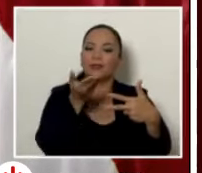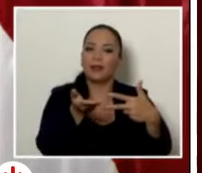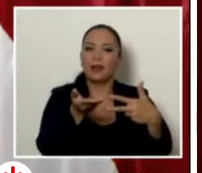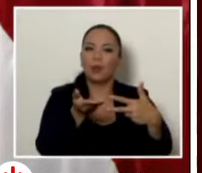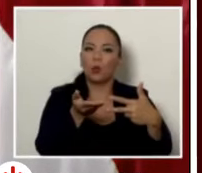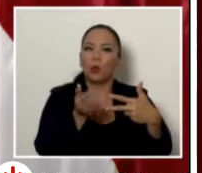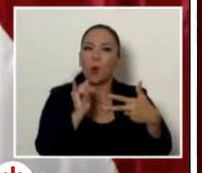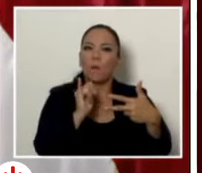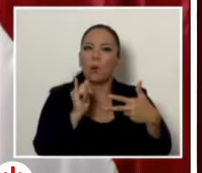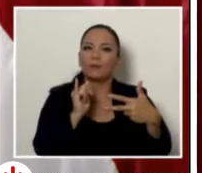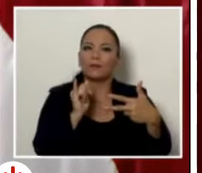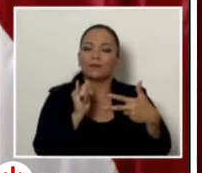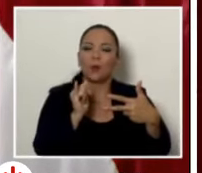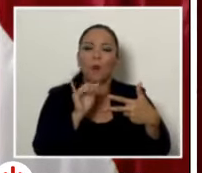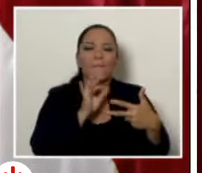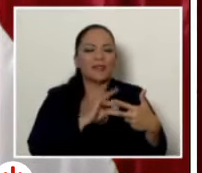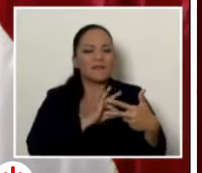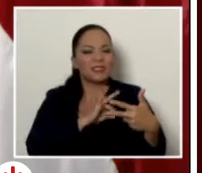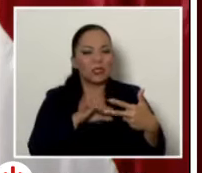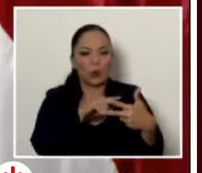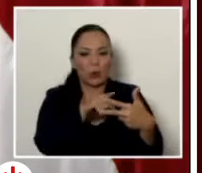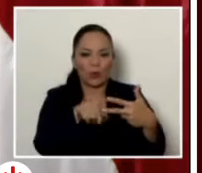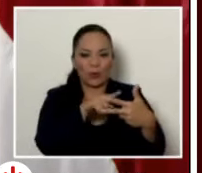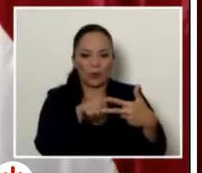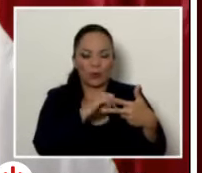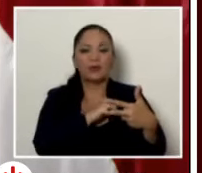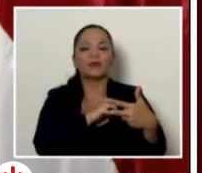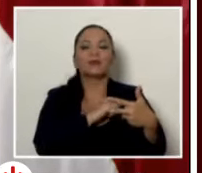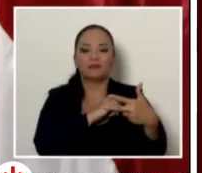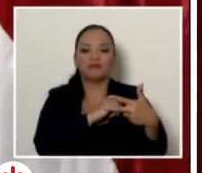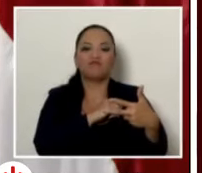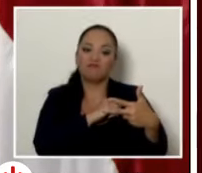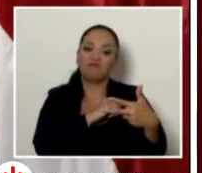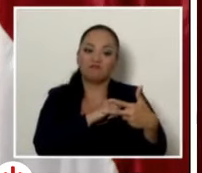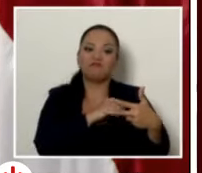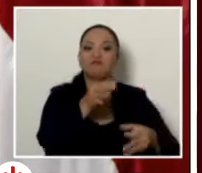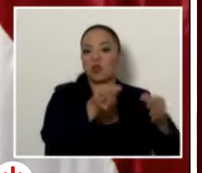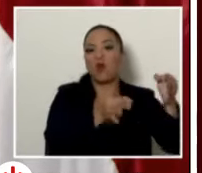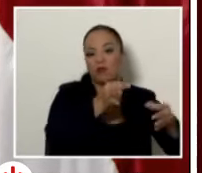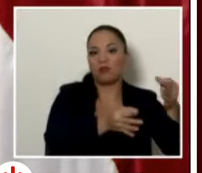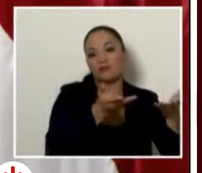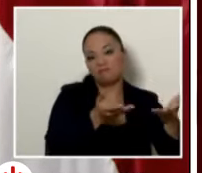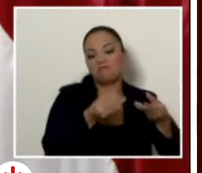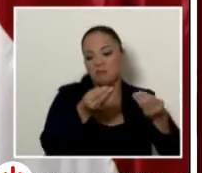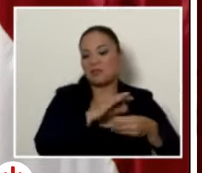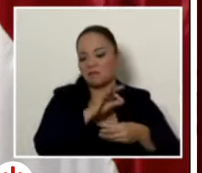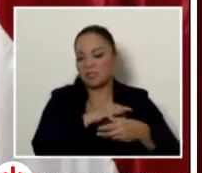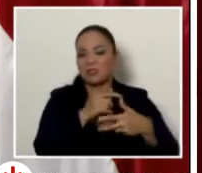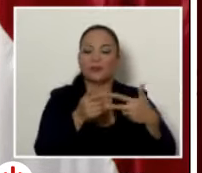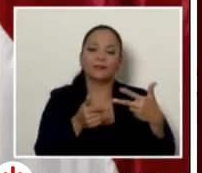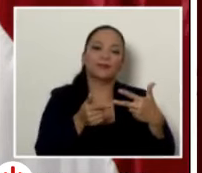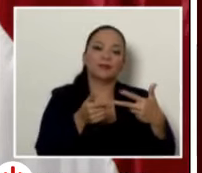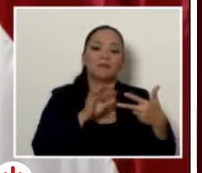preferencial de parte de las cortes de parte de otras